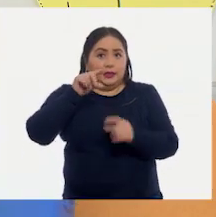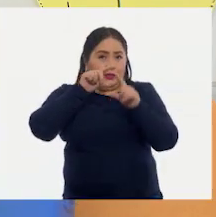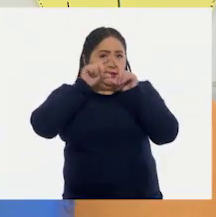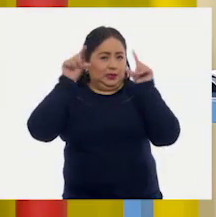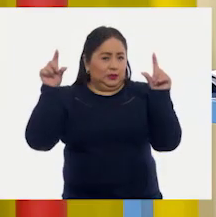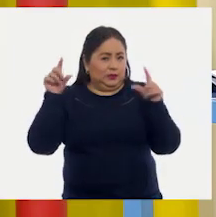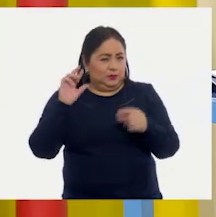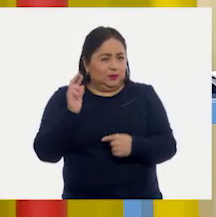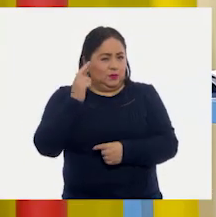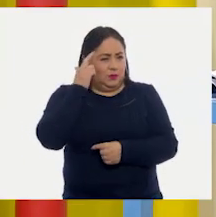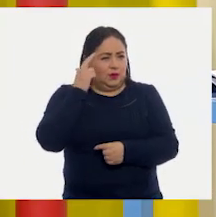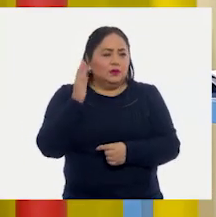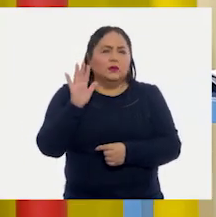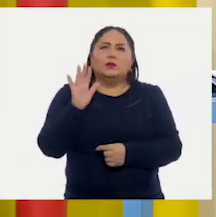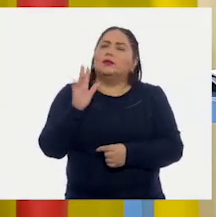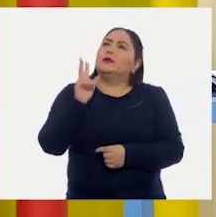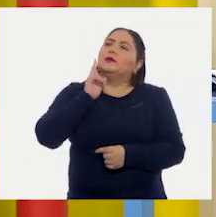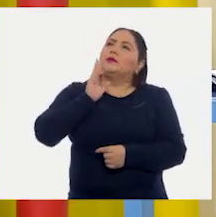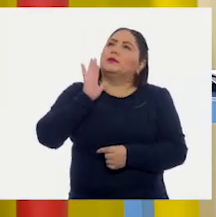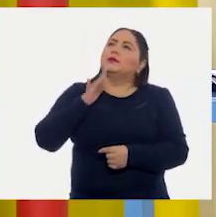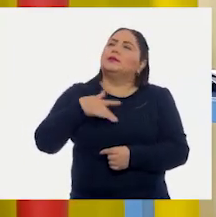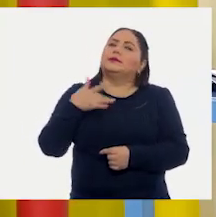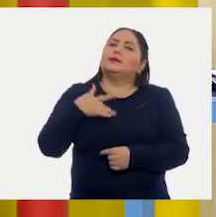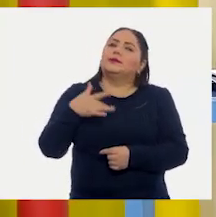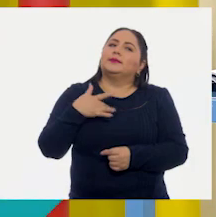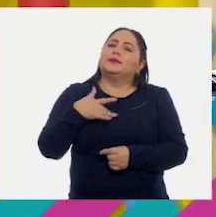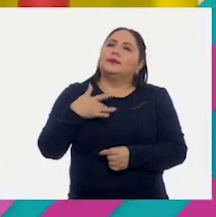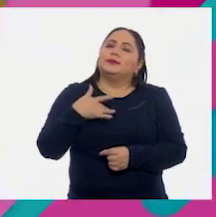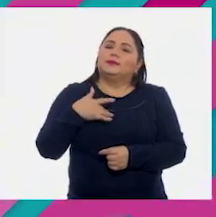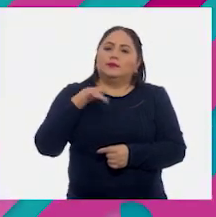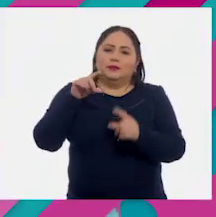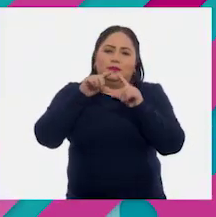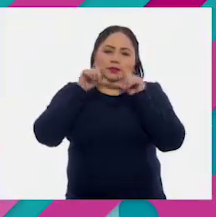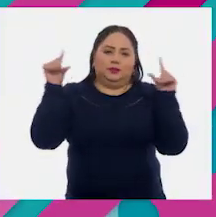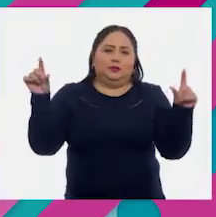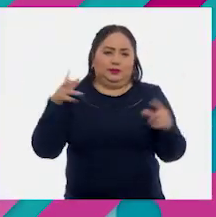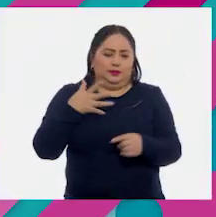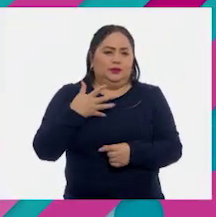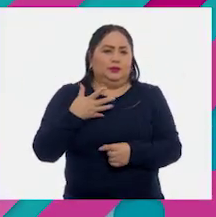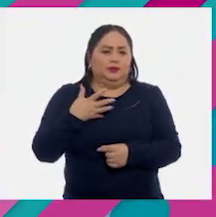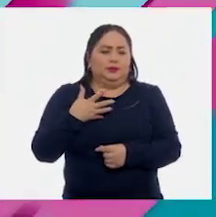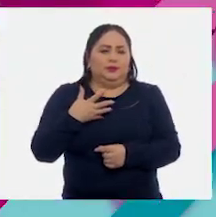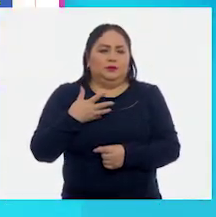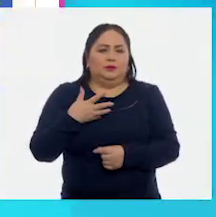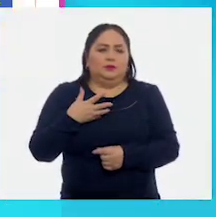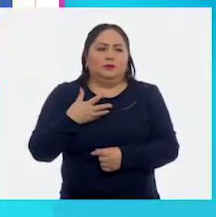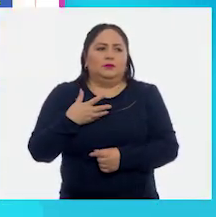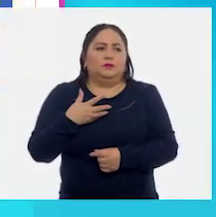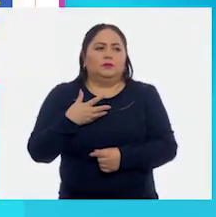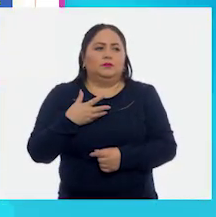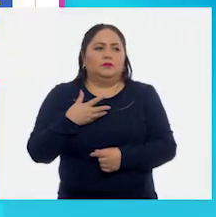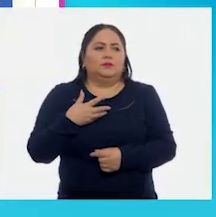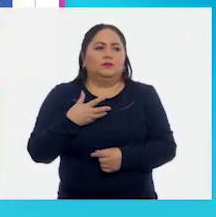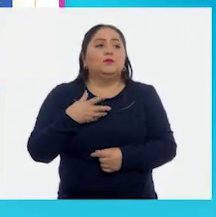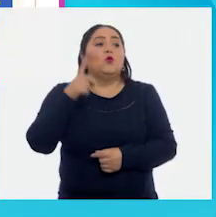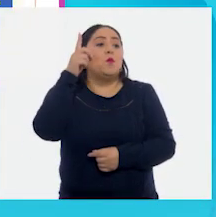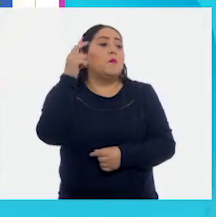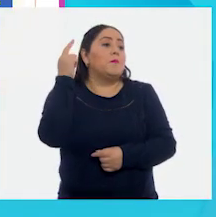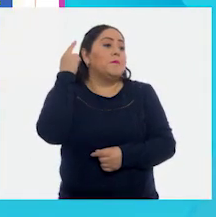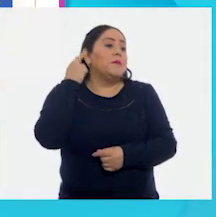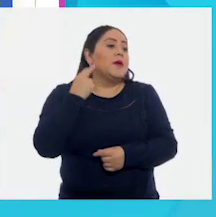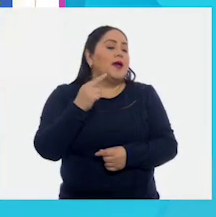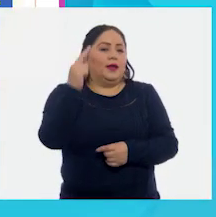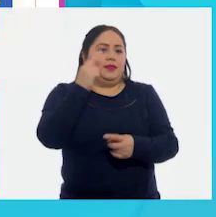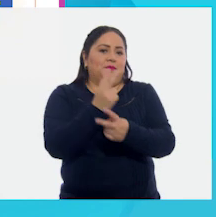recuerdas? A ver, vamos a buscar, vamos a buscar, a ver si tiene el título. dice... Si tiene... Un viaje de